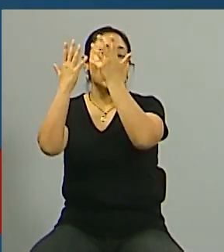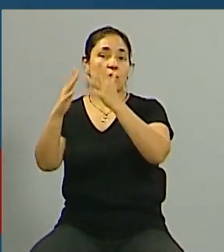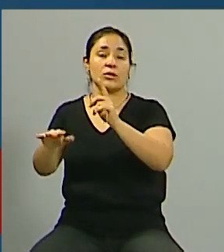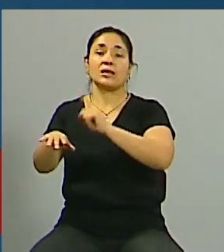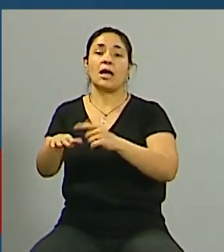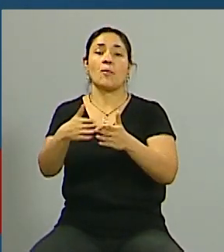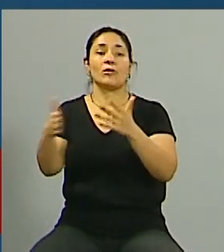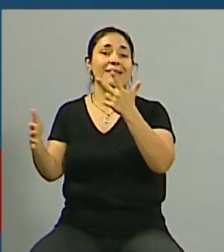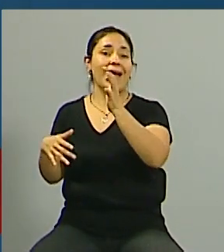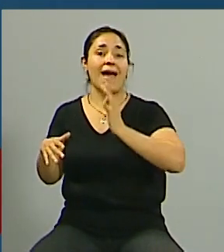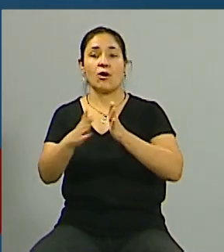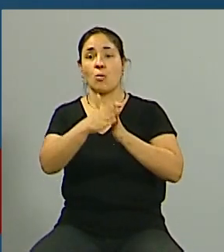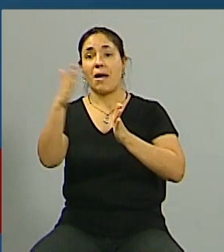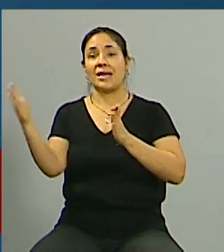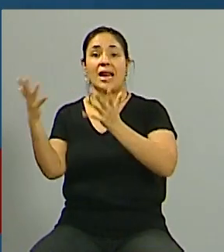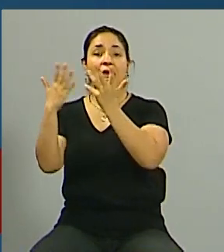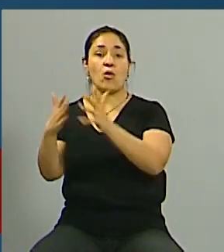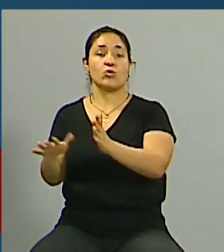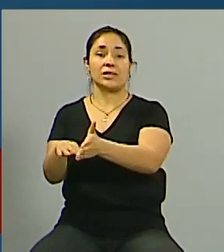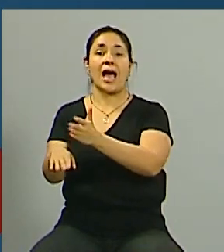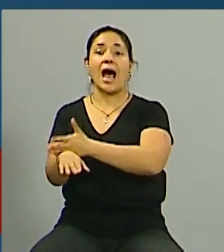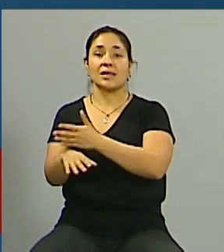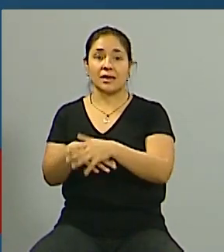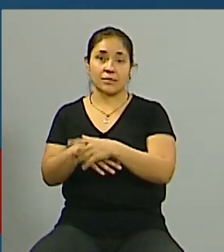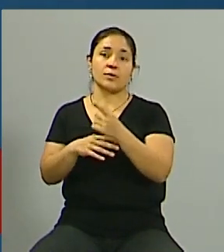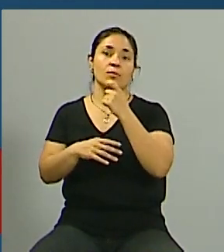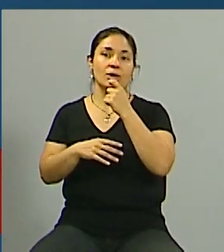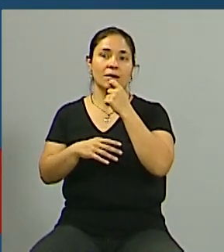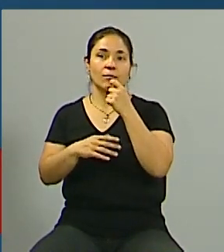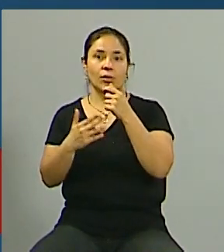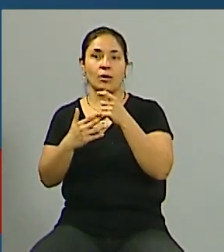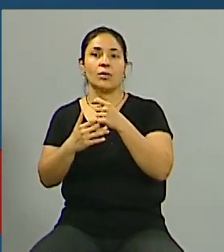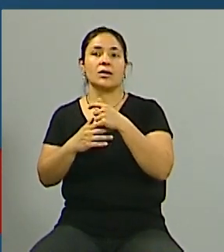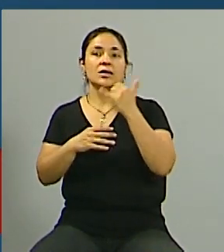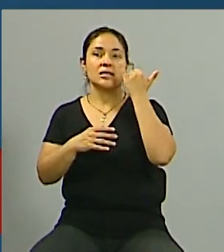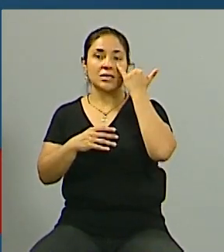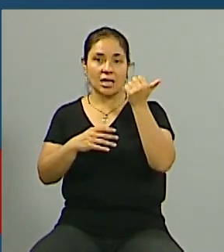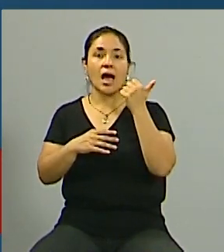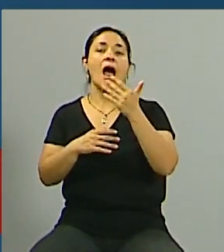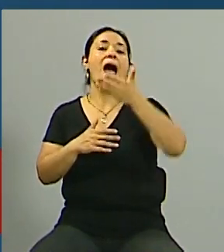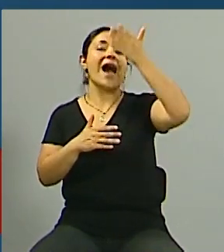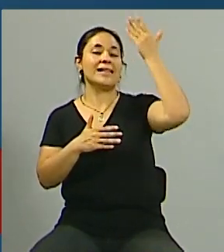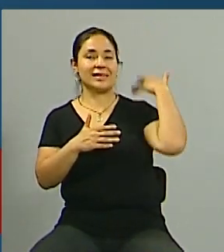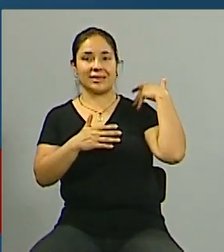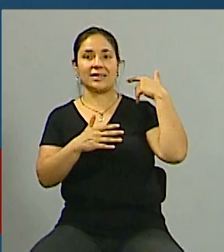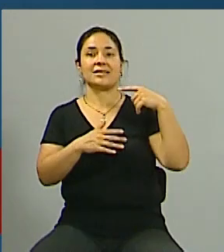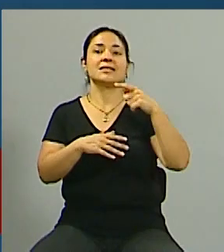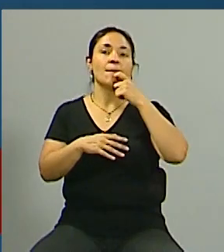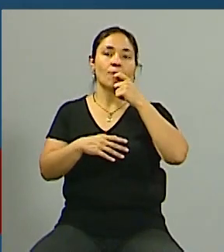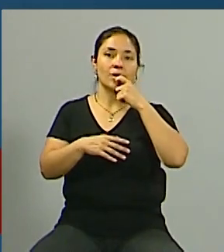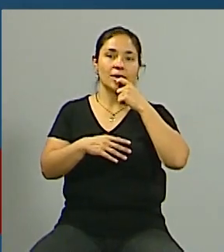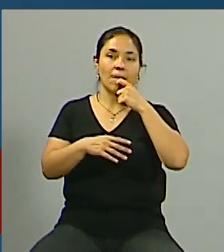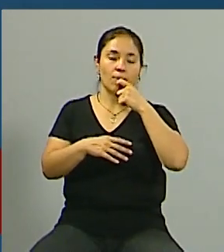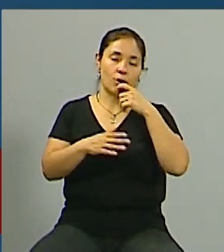máximo de tres años que es cuando ya ha estado un periodo anterior en diferencia del inmueble entonces renuncia a hacer una